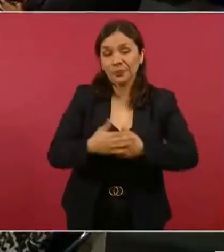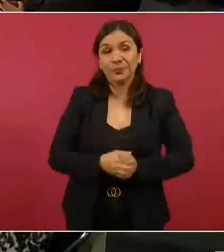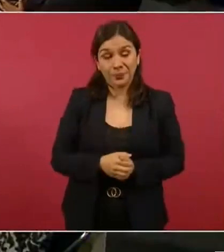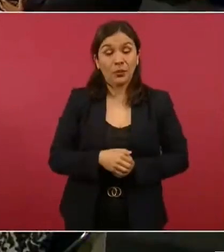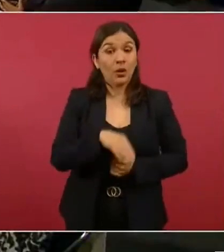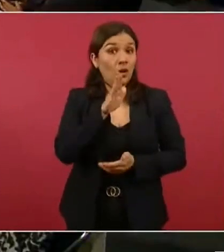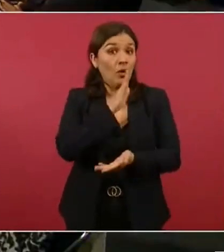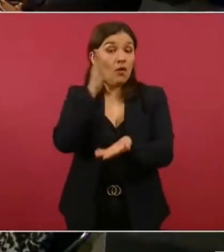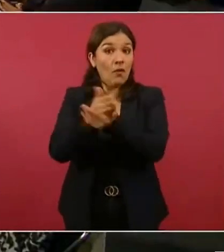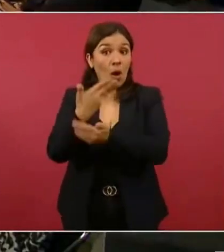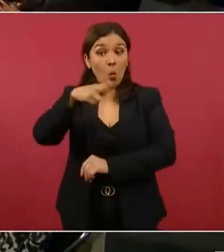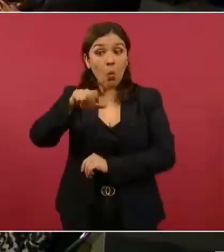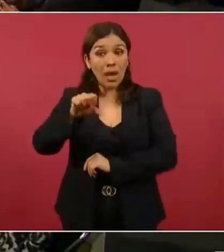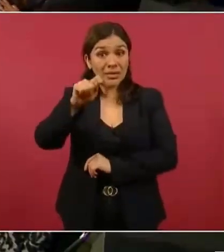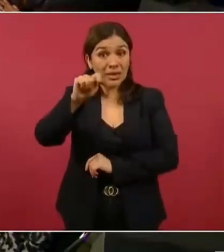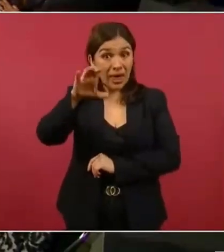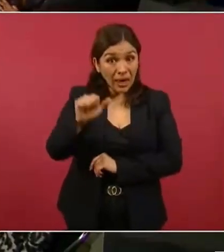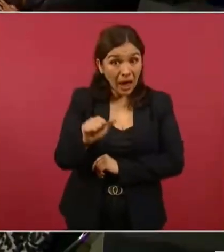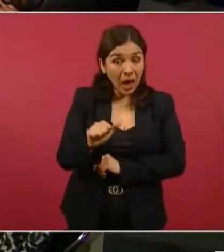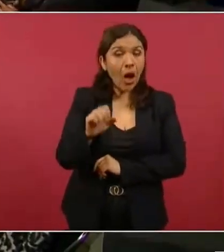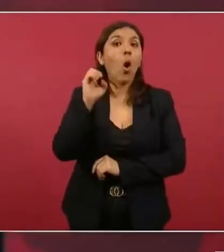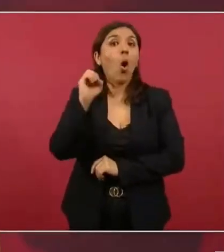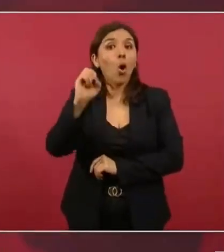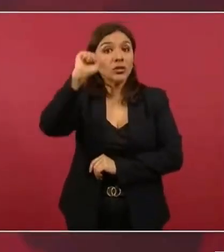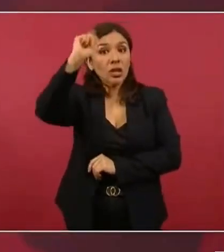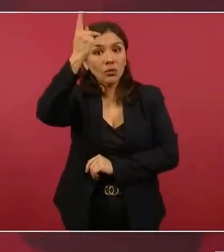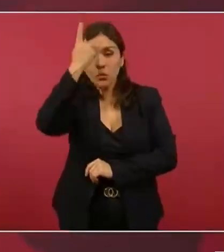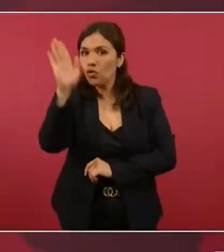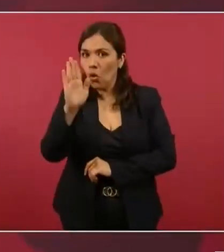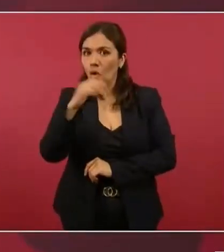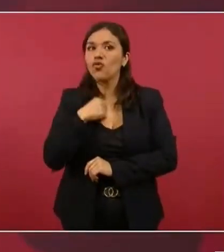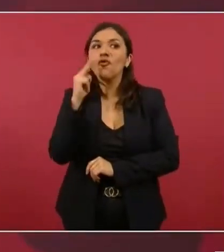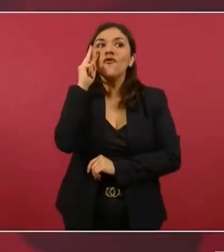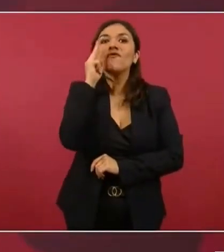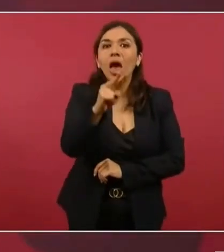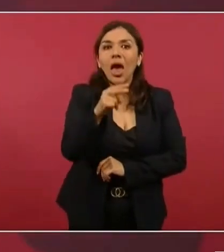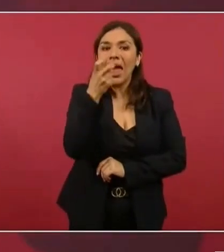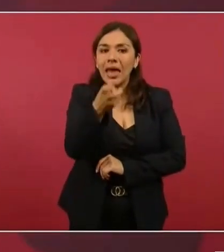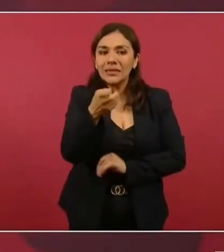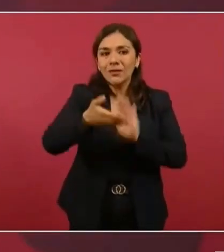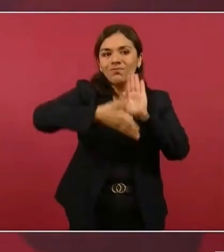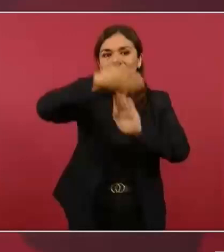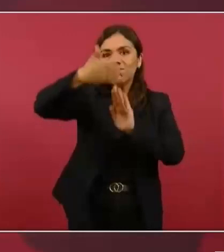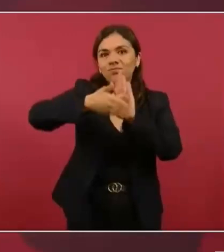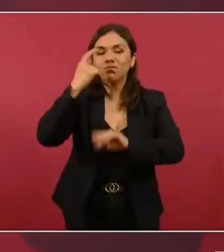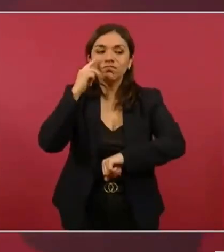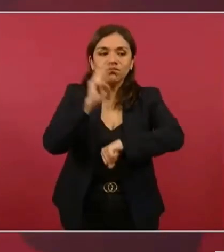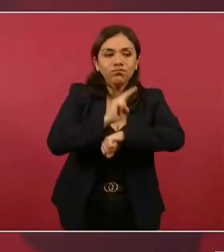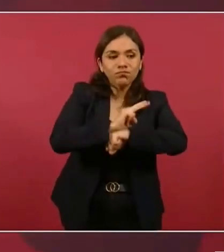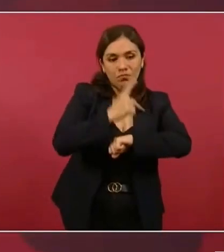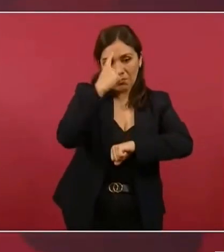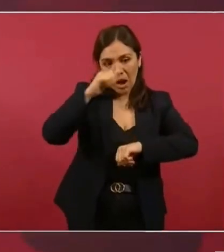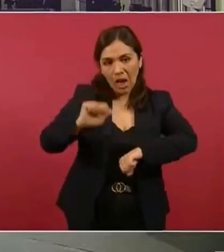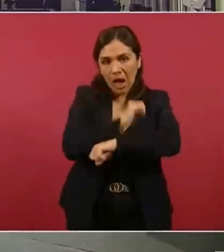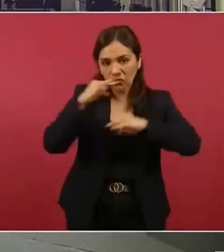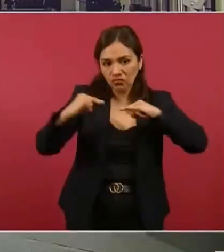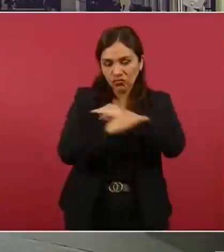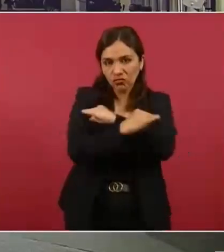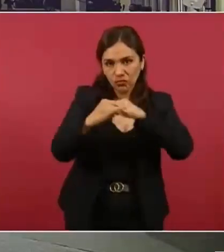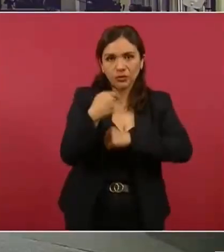Huasteca o a la capital? A la Huasteca. Quiero ir a ver la obra. Quiero ir a la supervisión de la obra.